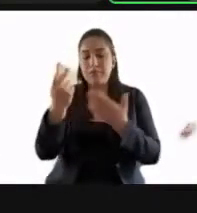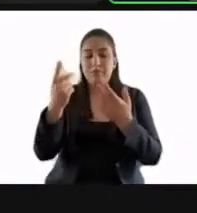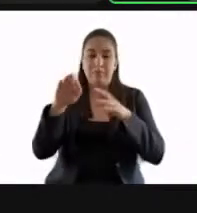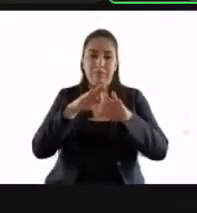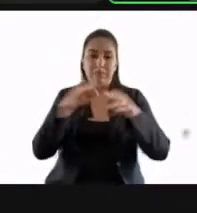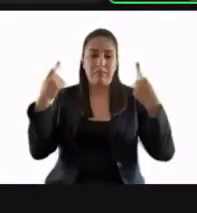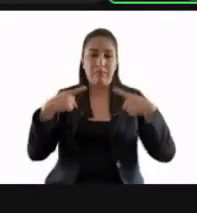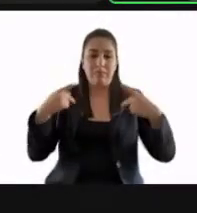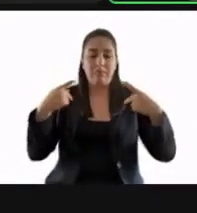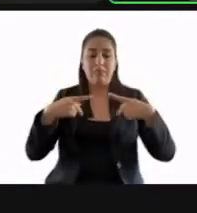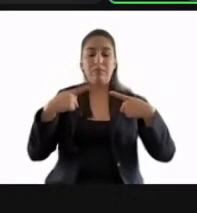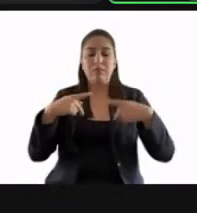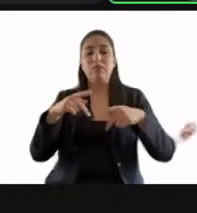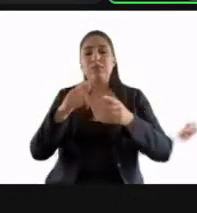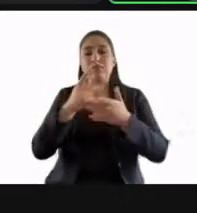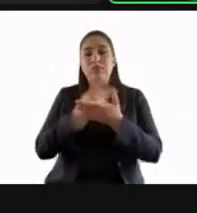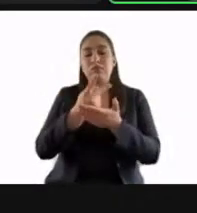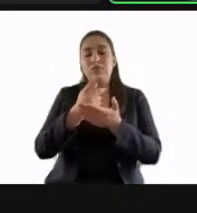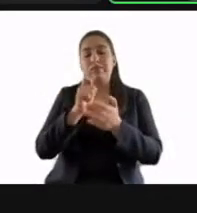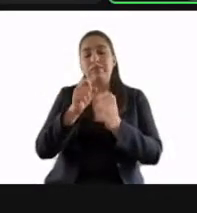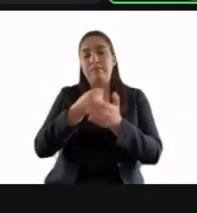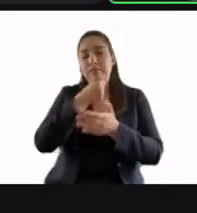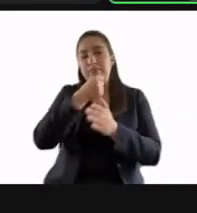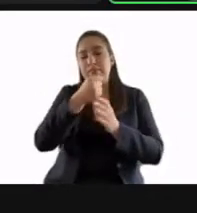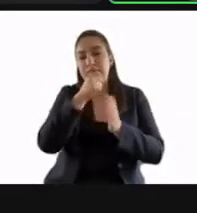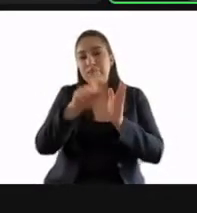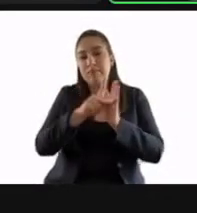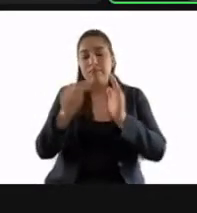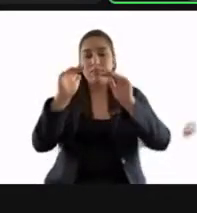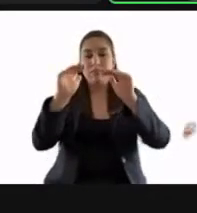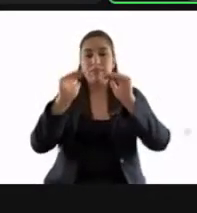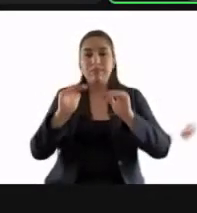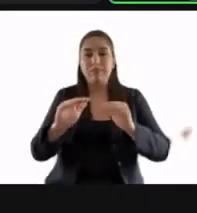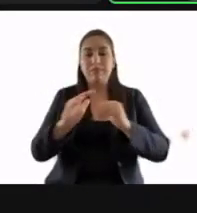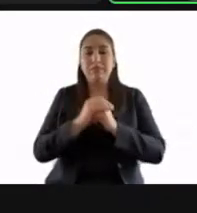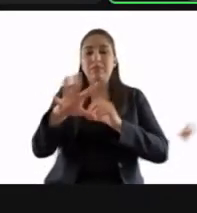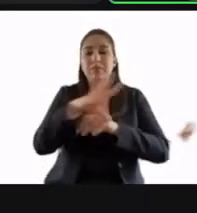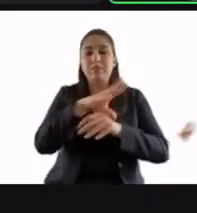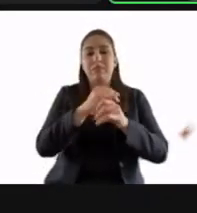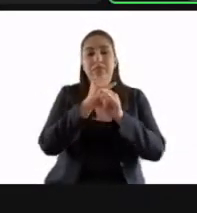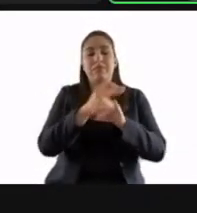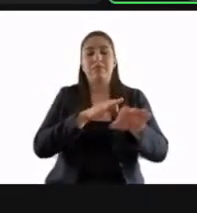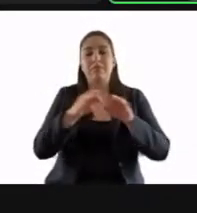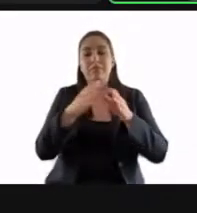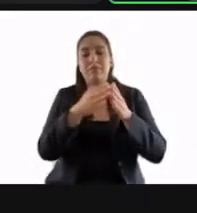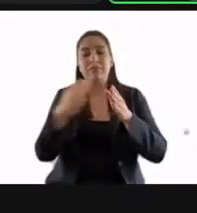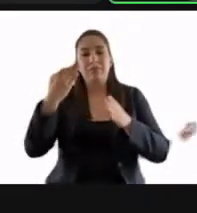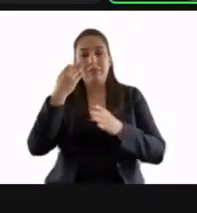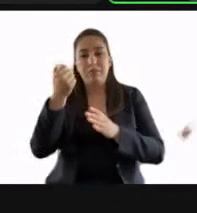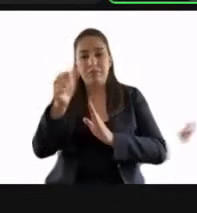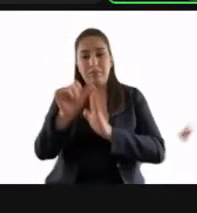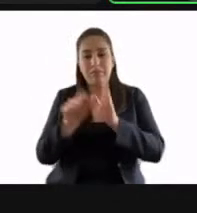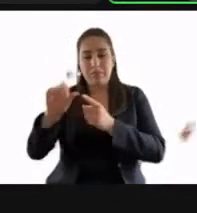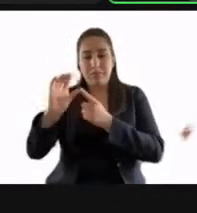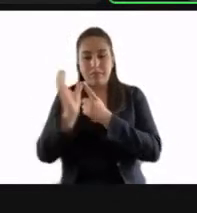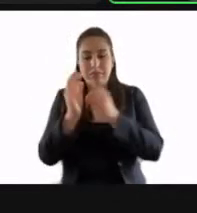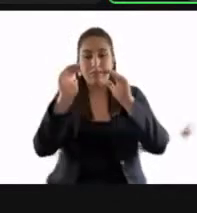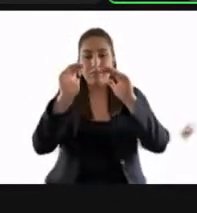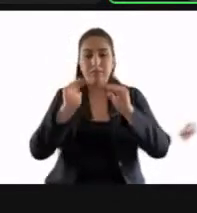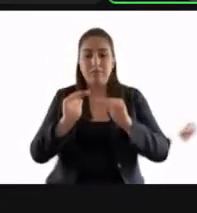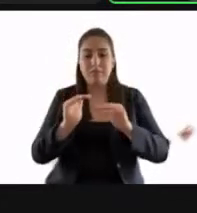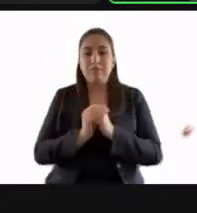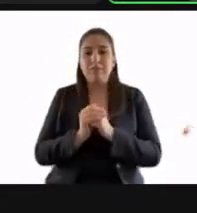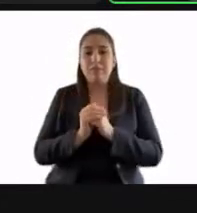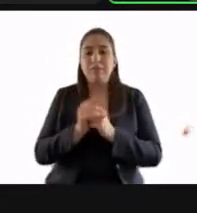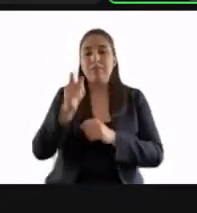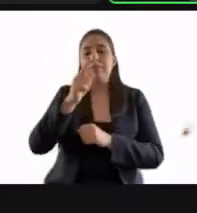lectura, discusión y en su caso aprobación del informe semestral de actividades de la comisión de protección a periodistas. Seis, pronunciamiento de las y los integrantes